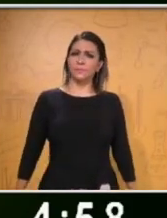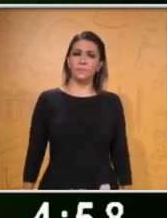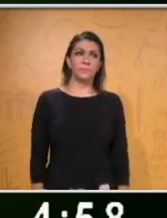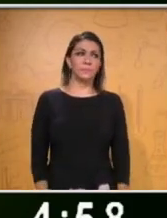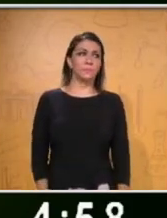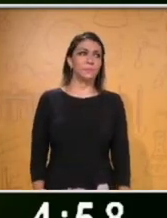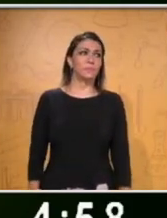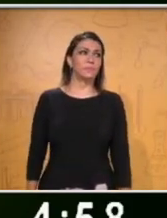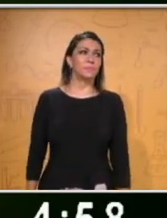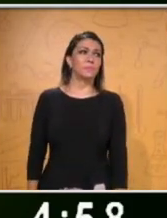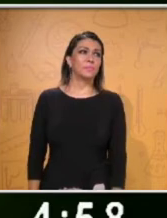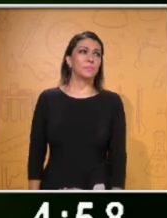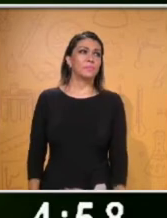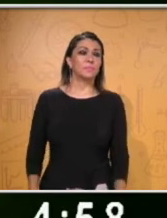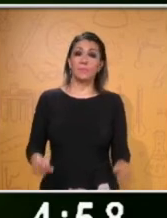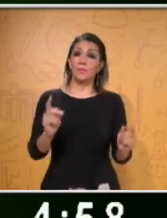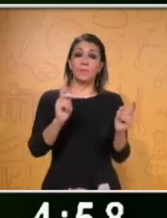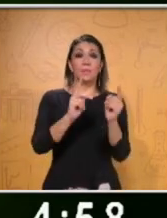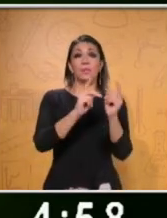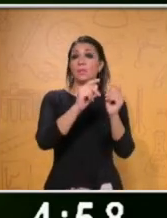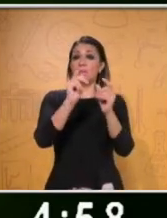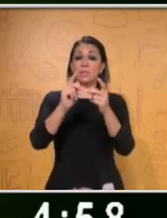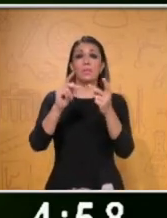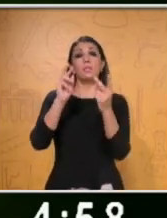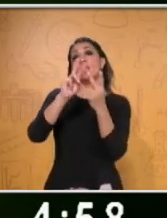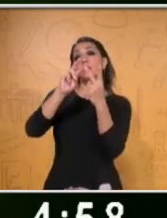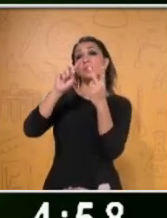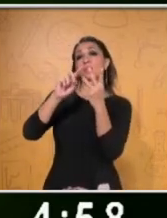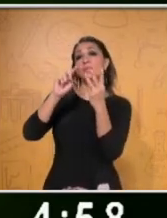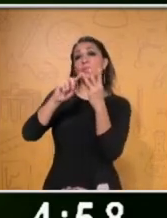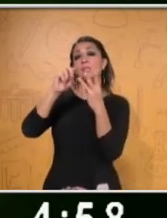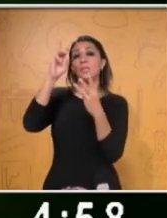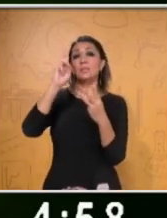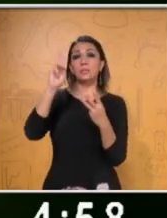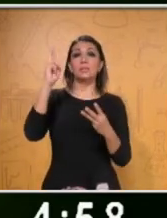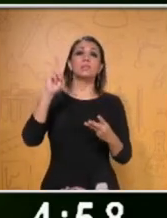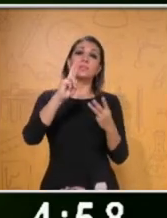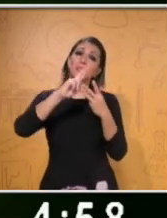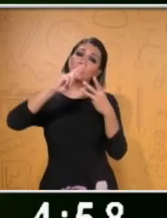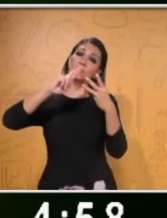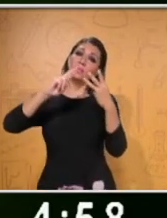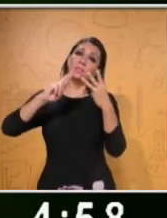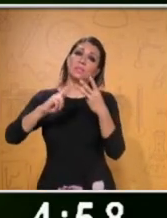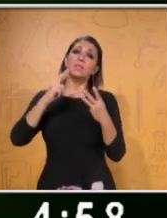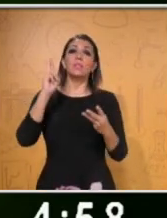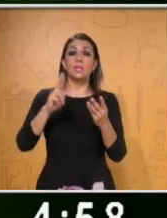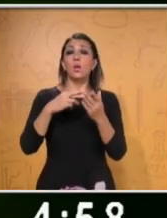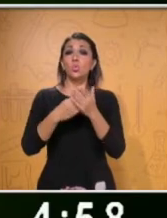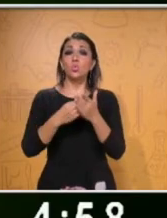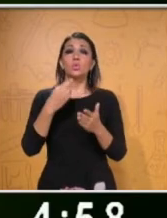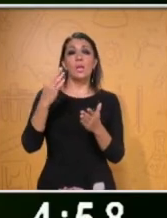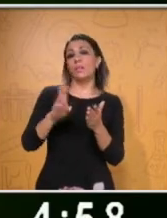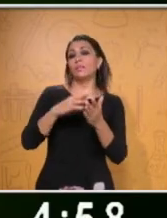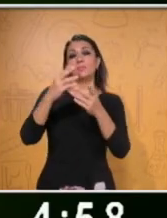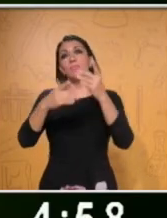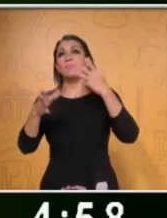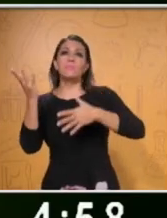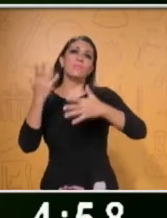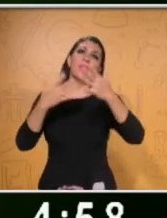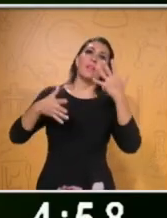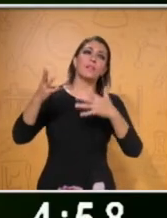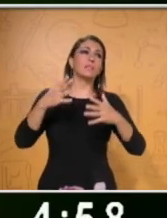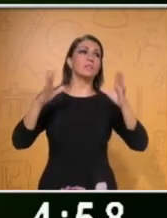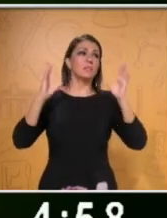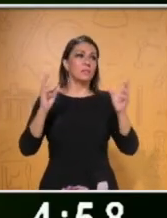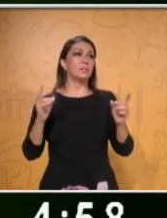Acciones contra el plástico, las tres R's. Reducir nuestro consumo de materias primas. Reutilizar los objetos hasta el final de su vida